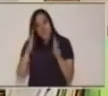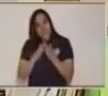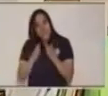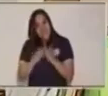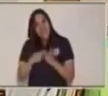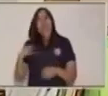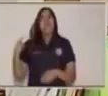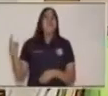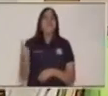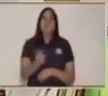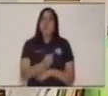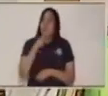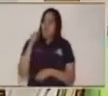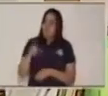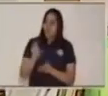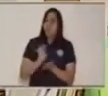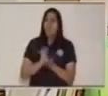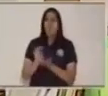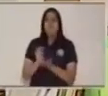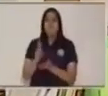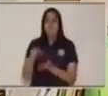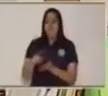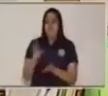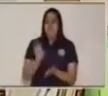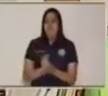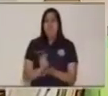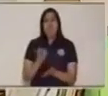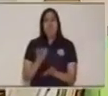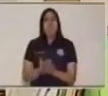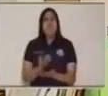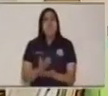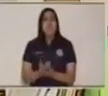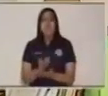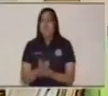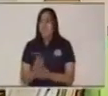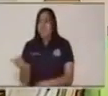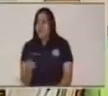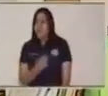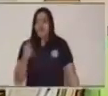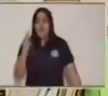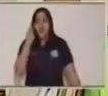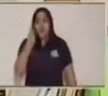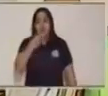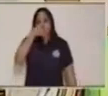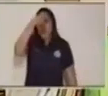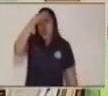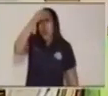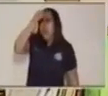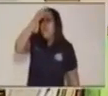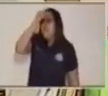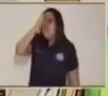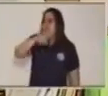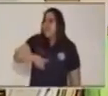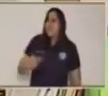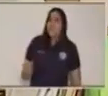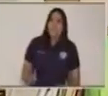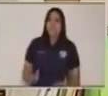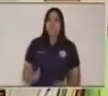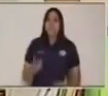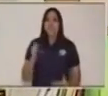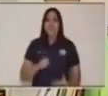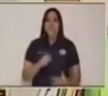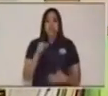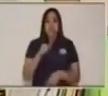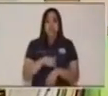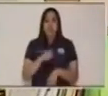Todas estas son evidencias que nos ayudan a ver todo lo que aprendiste en este tiempo que estuvimos en un casa, que no fue tiempo